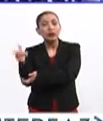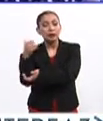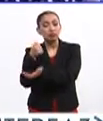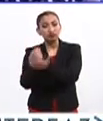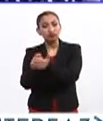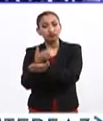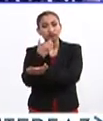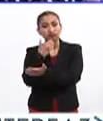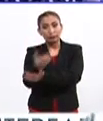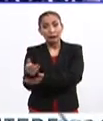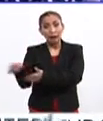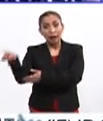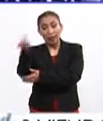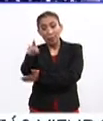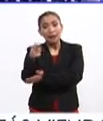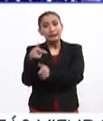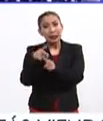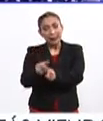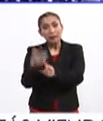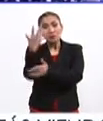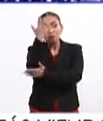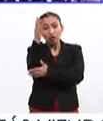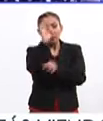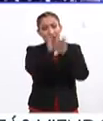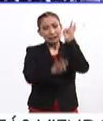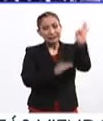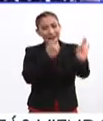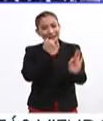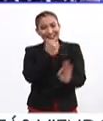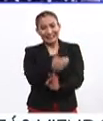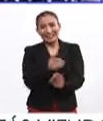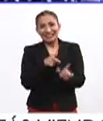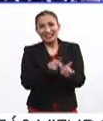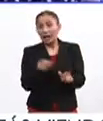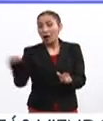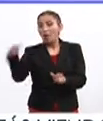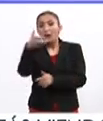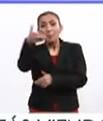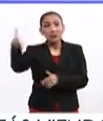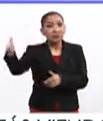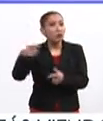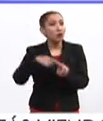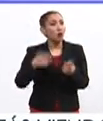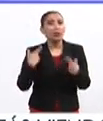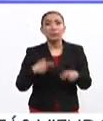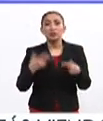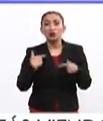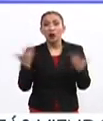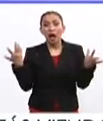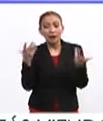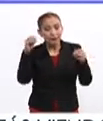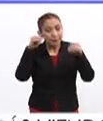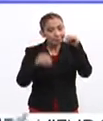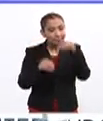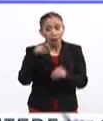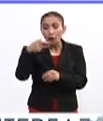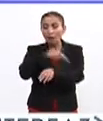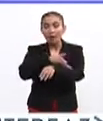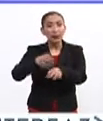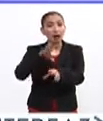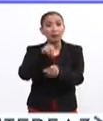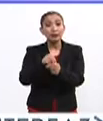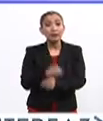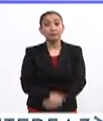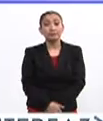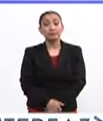satisfacción de mantener un bosque a un campesino, a un productor, a una familia